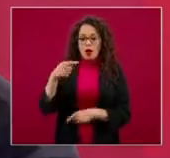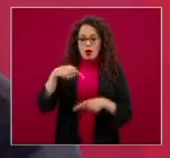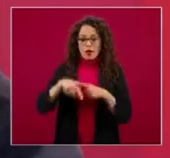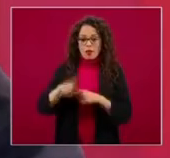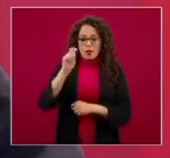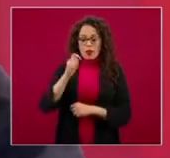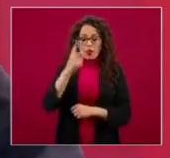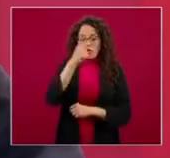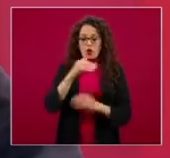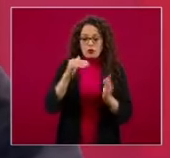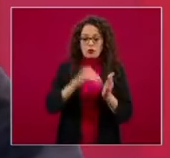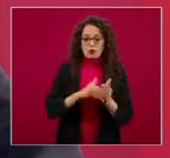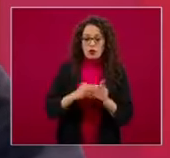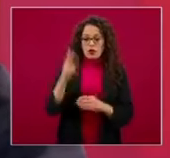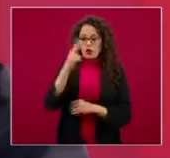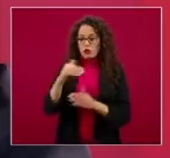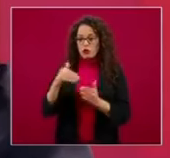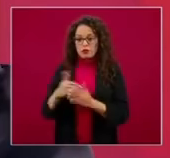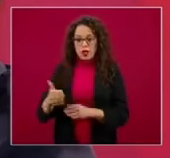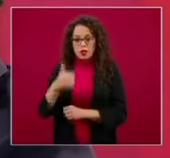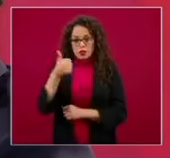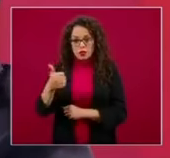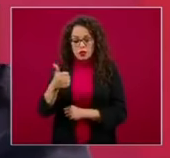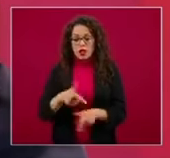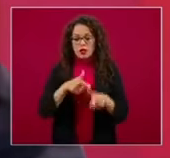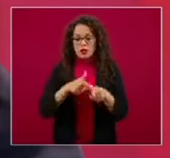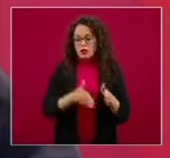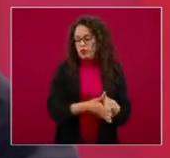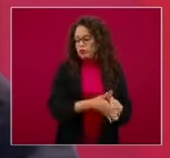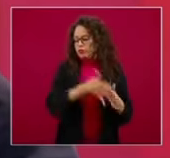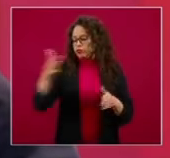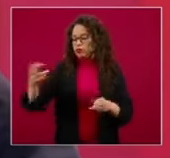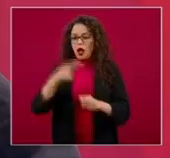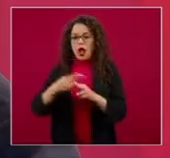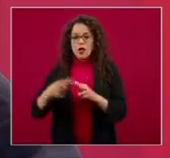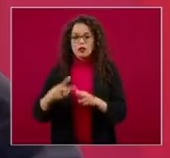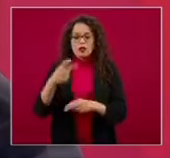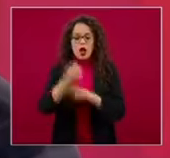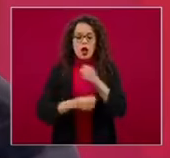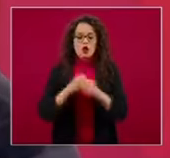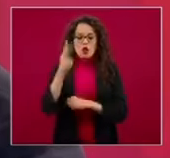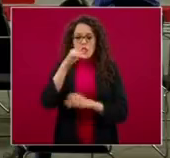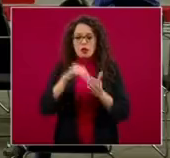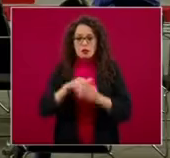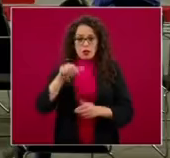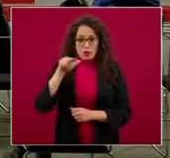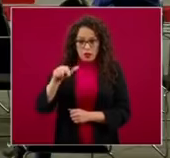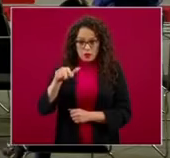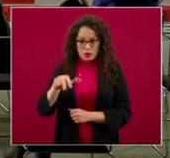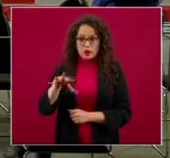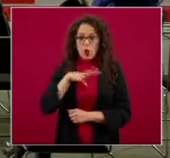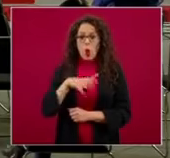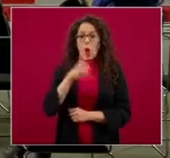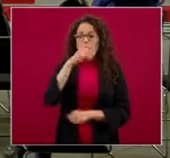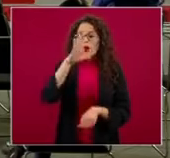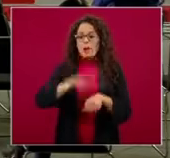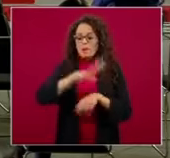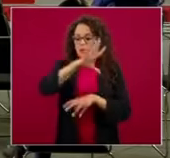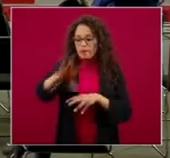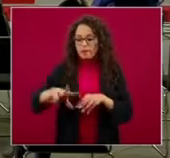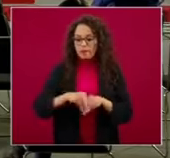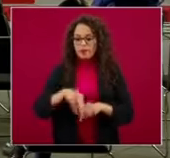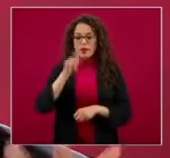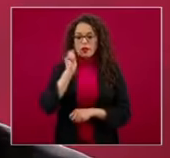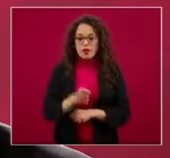sexenio dos mil dos mil seis y permaneció hasta el dos mil dieciocho hubo un elemento adicional que se fomentó